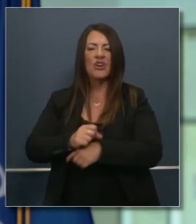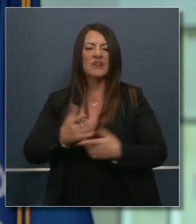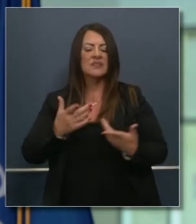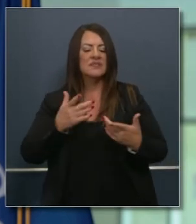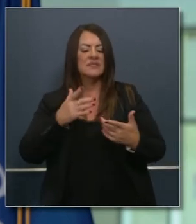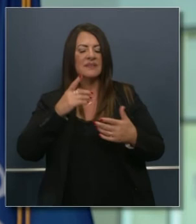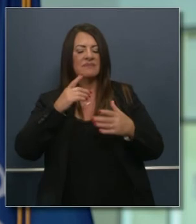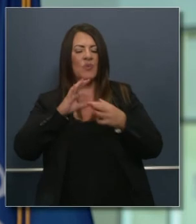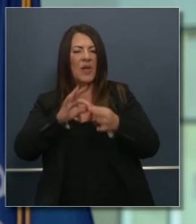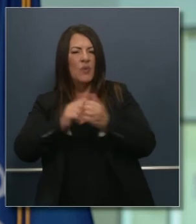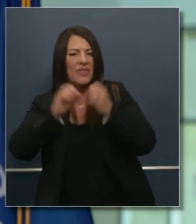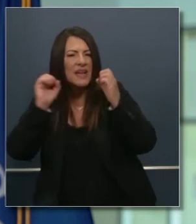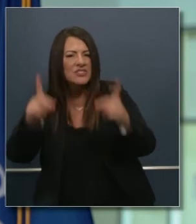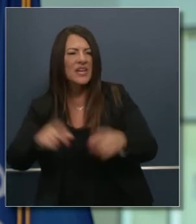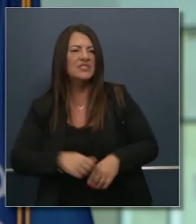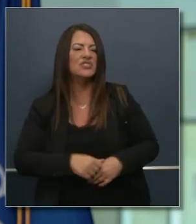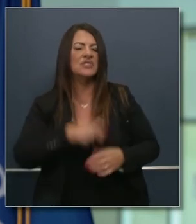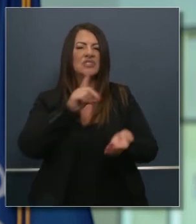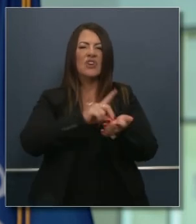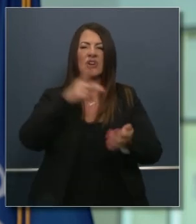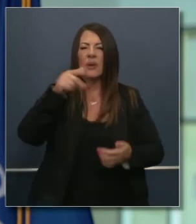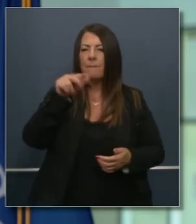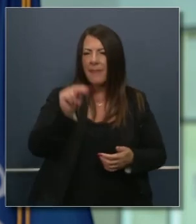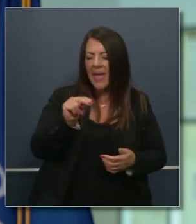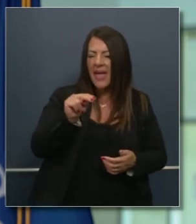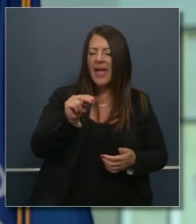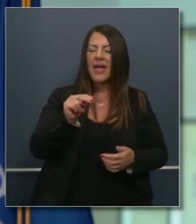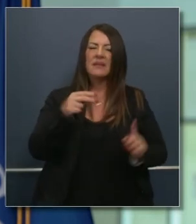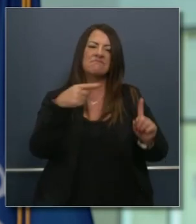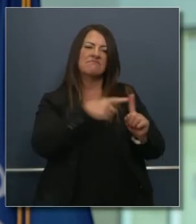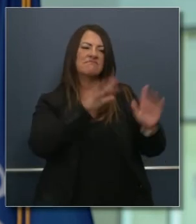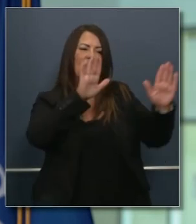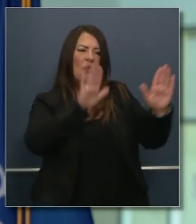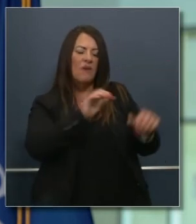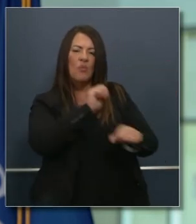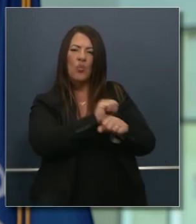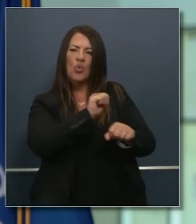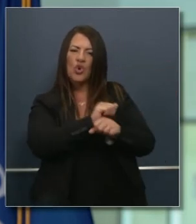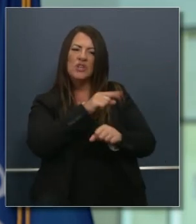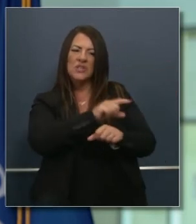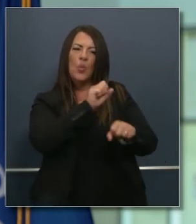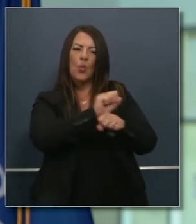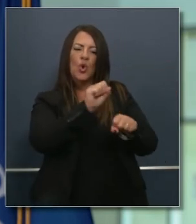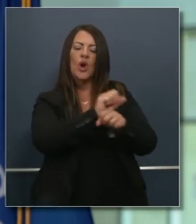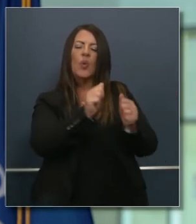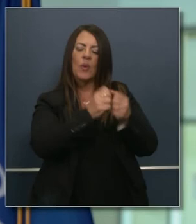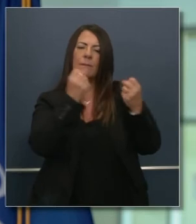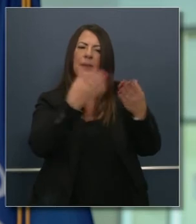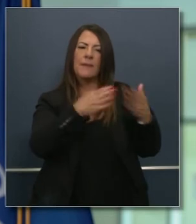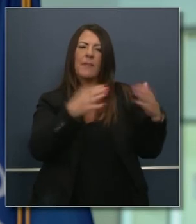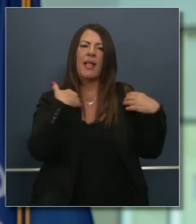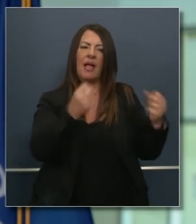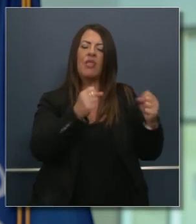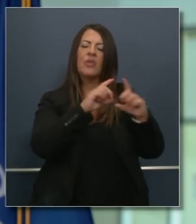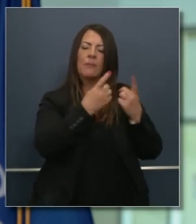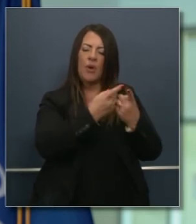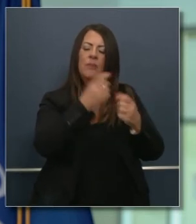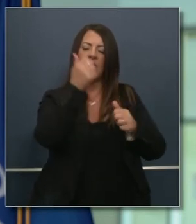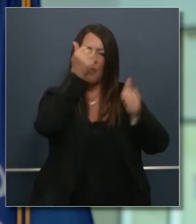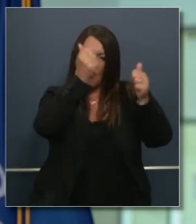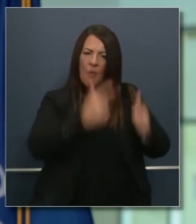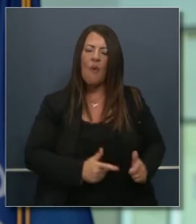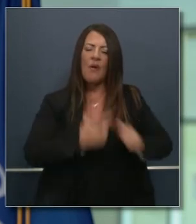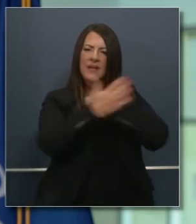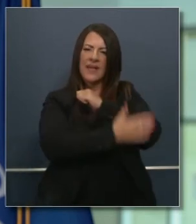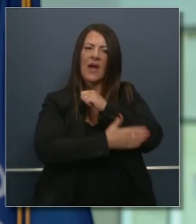por las recomendaciones de educación el doctor Pan que está con nosotros ella ha hecho trabajo maravilloso con los condados y este